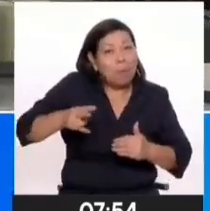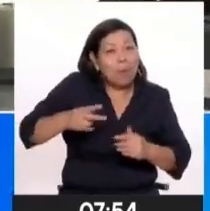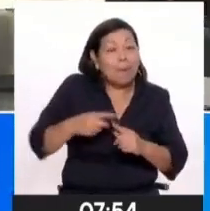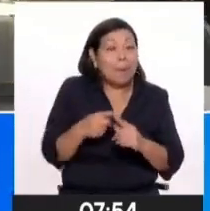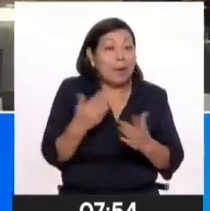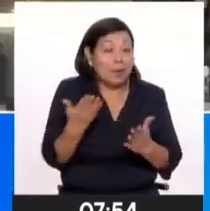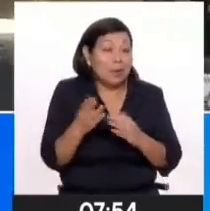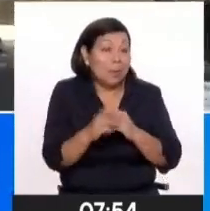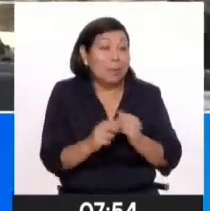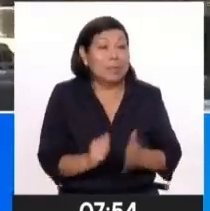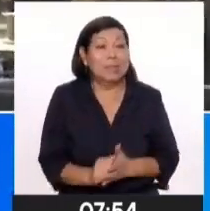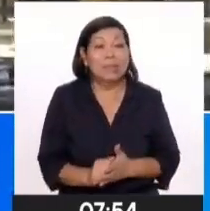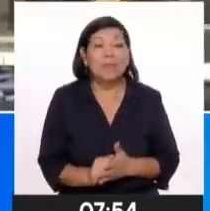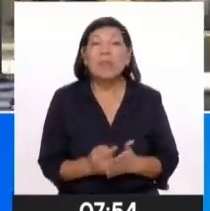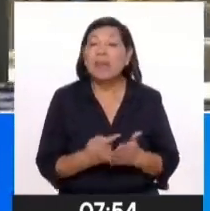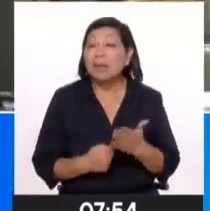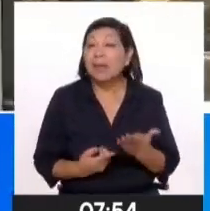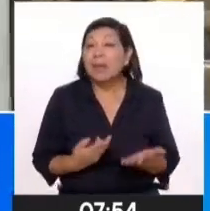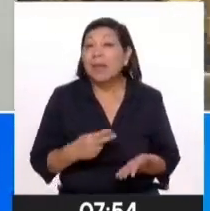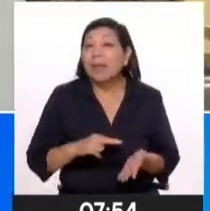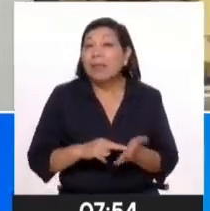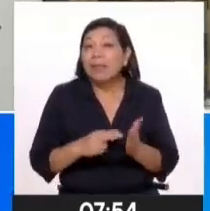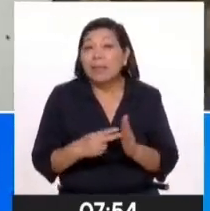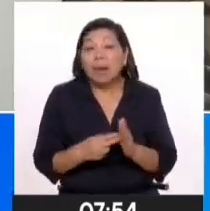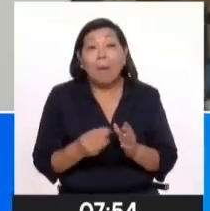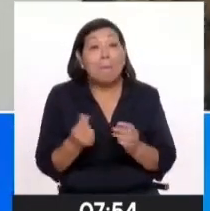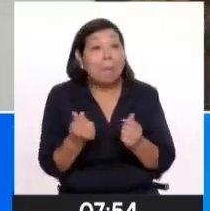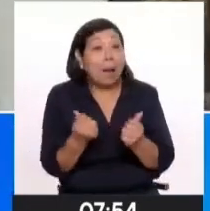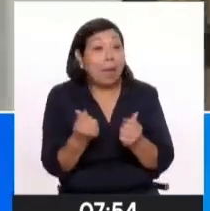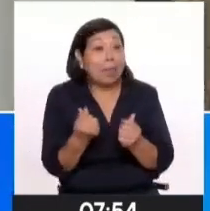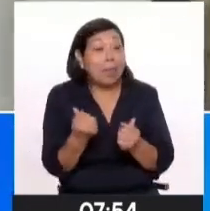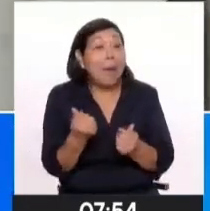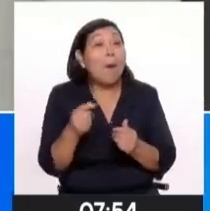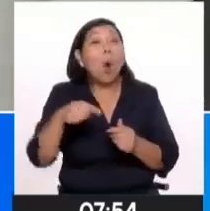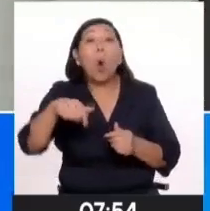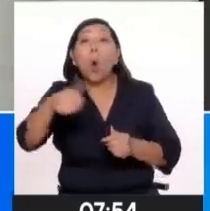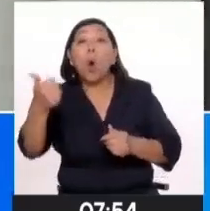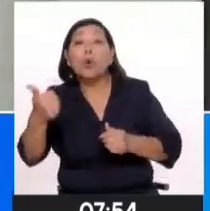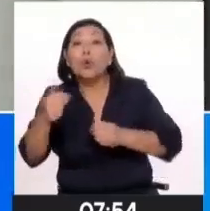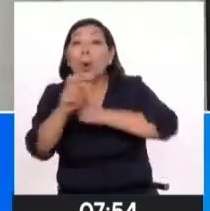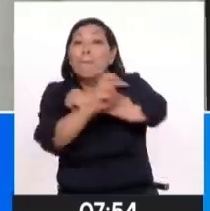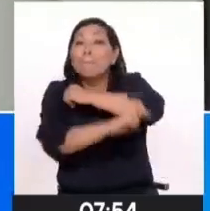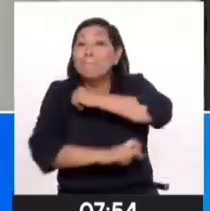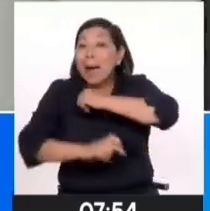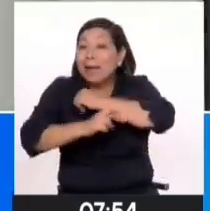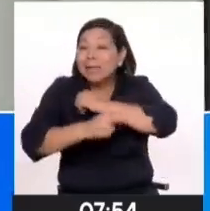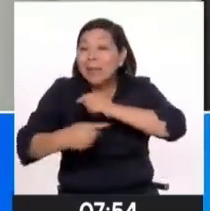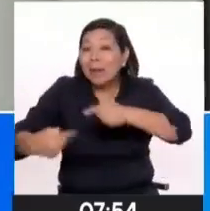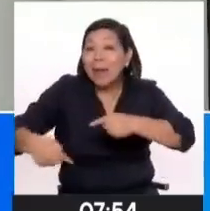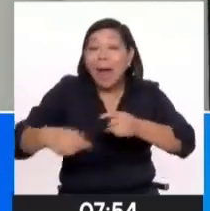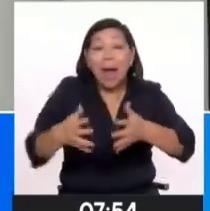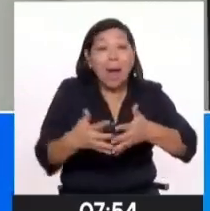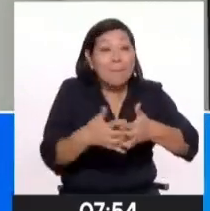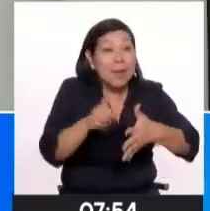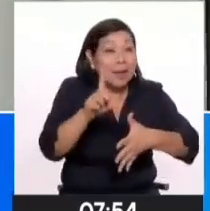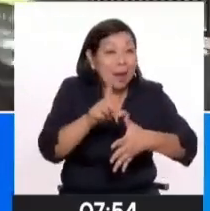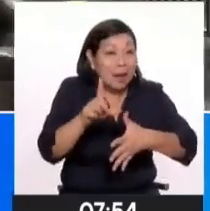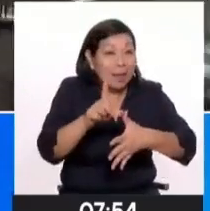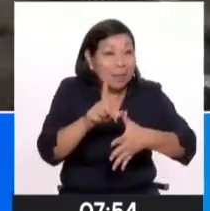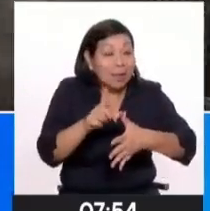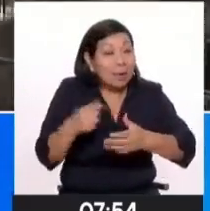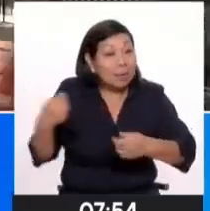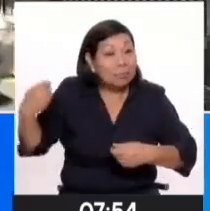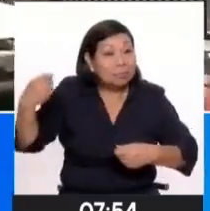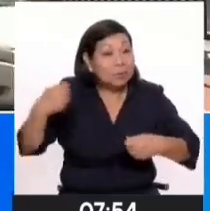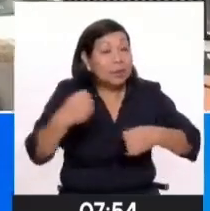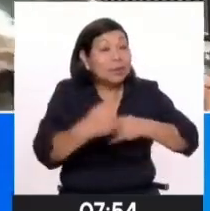si los ciudadanos bolivianos no encuentran dólares en su país, la moneda más estable que pueden hallar es el sol peruano. Precio